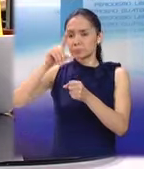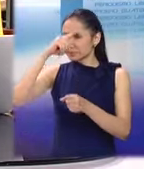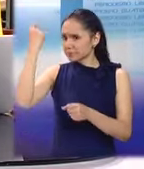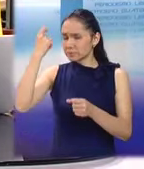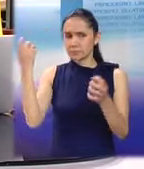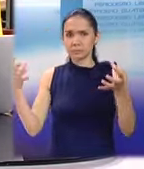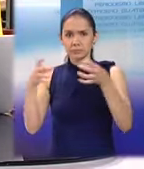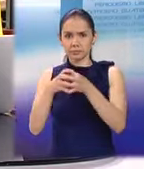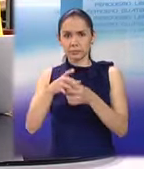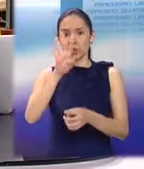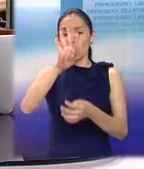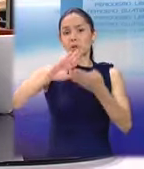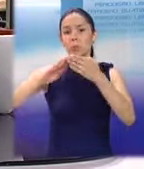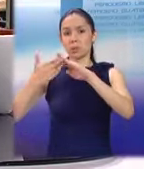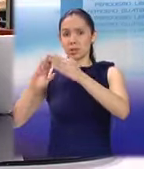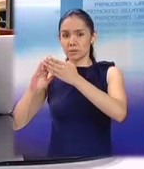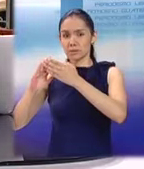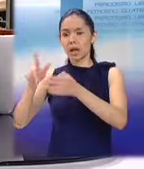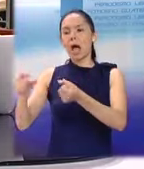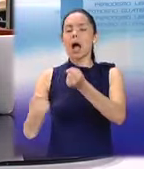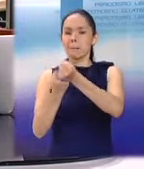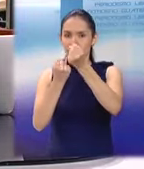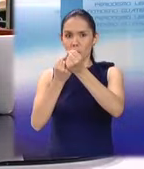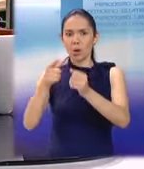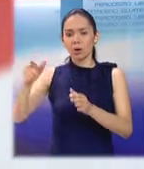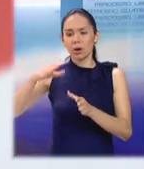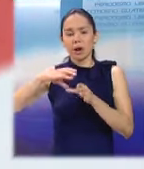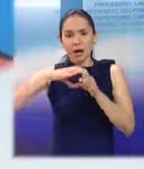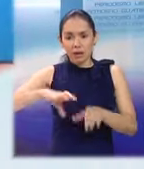reparación. Cuatro comunidades serán beneficiadas.